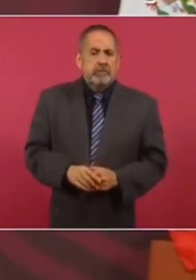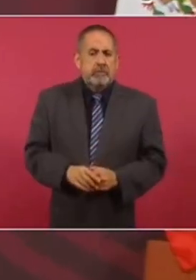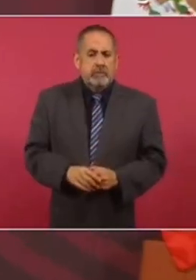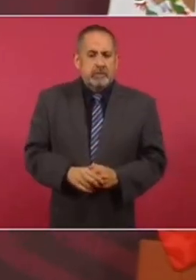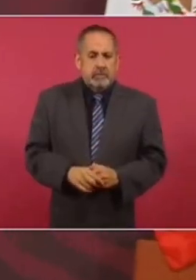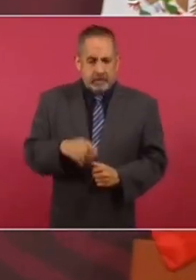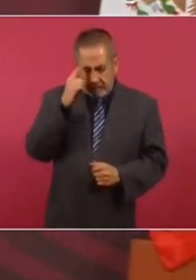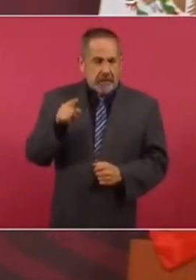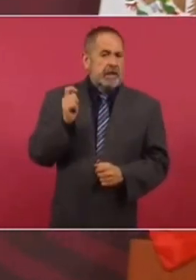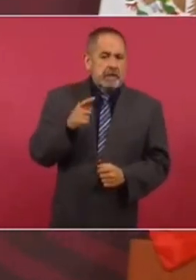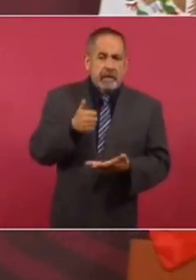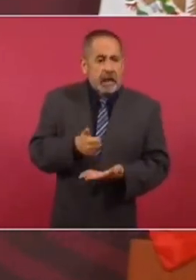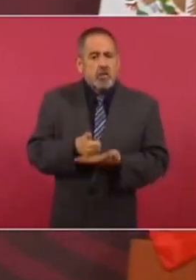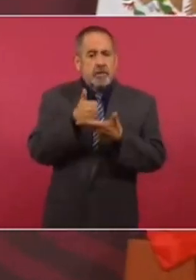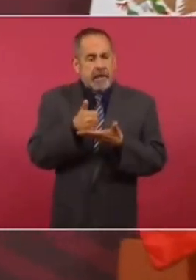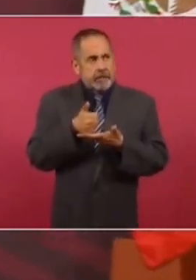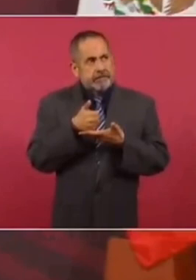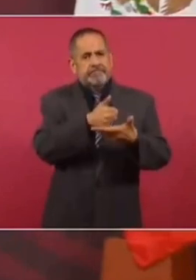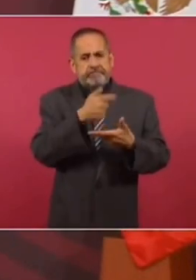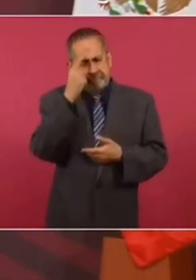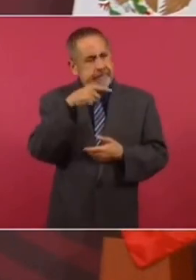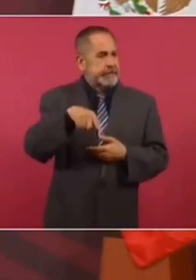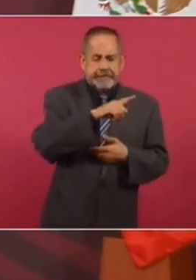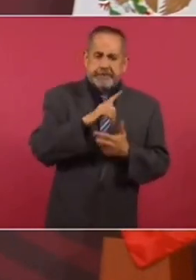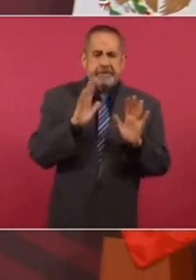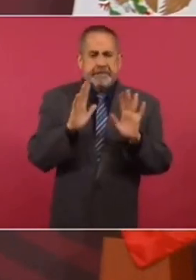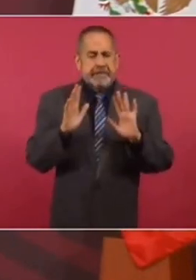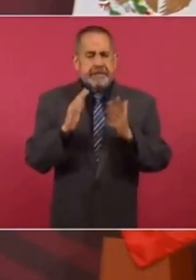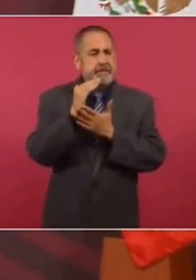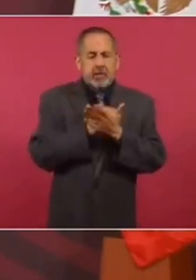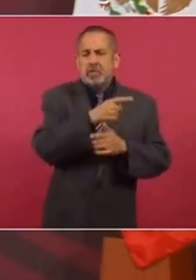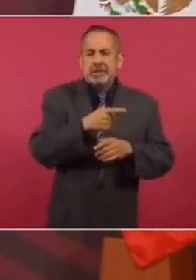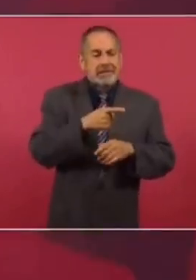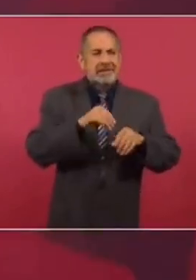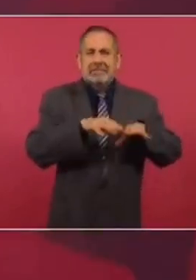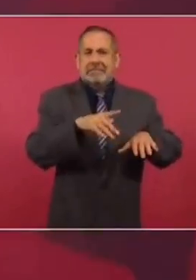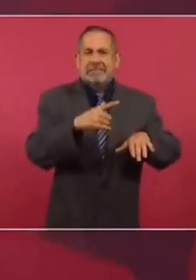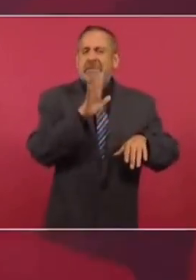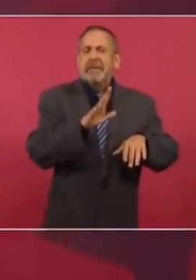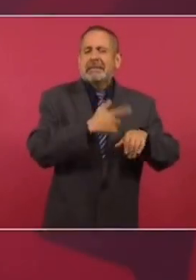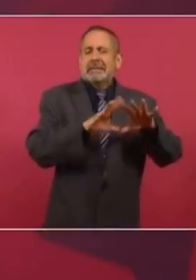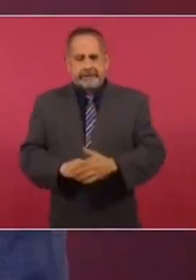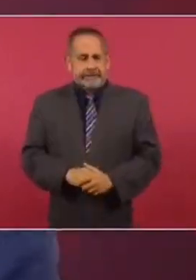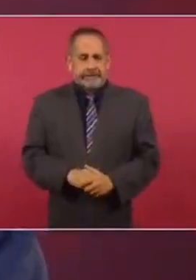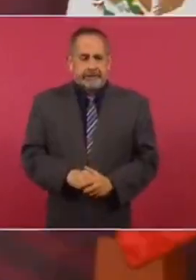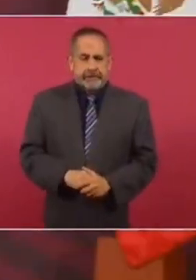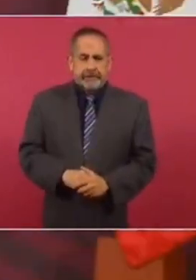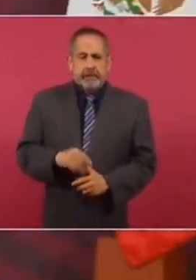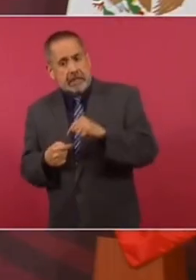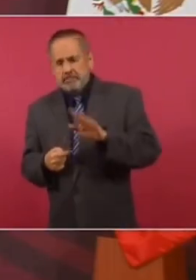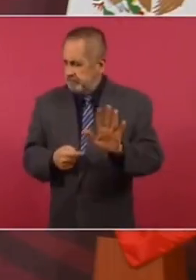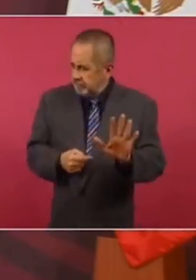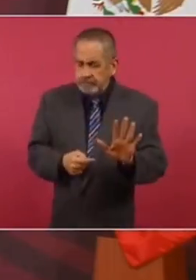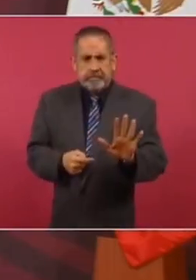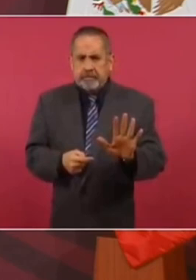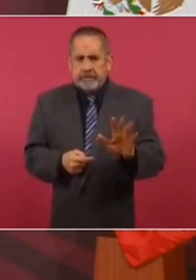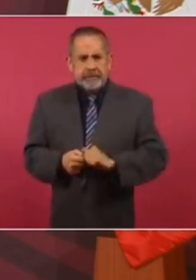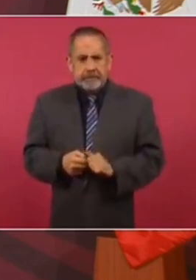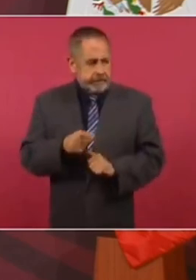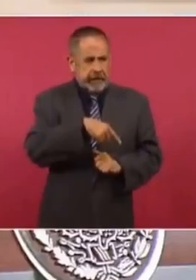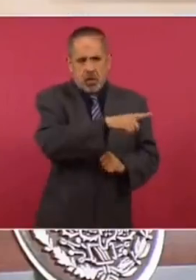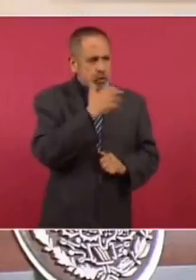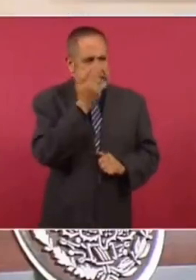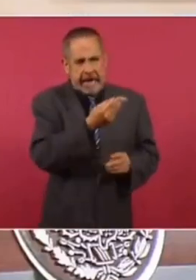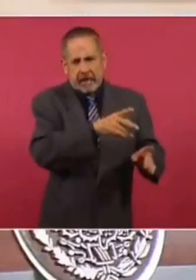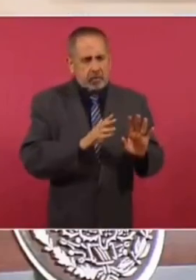para ayudar a que se enfrente la terrible pandemia del consumo de drogas. Pero no al revés, como quisieran